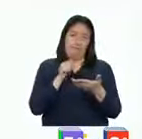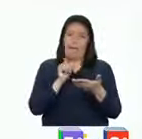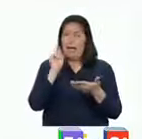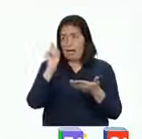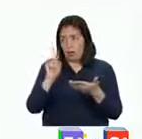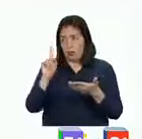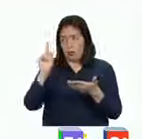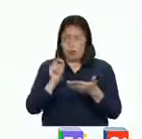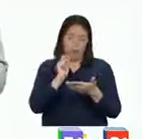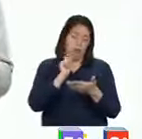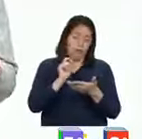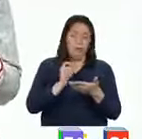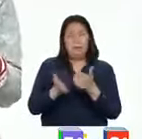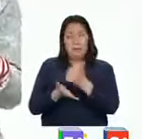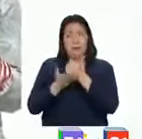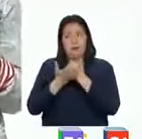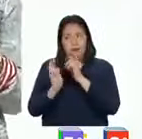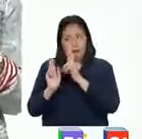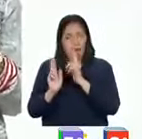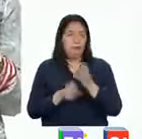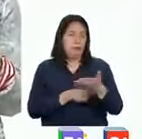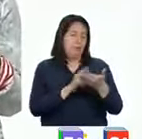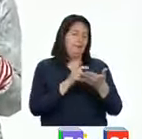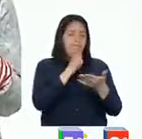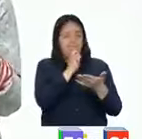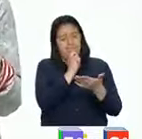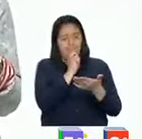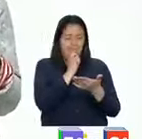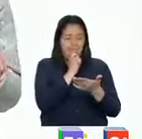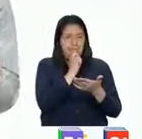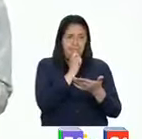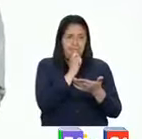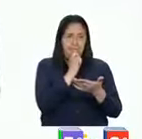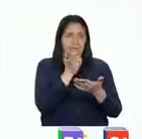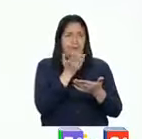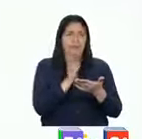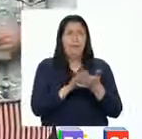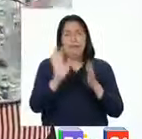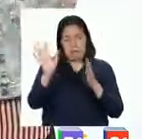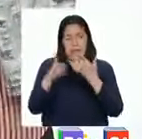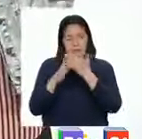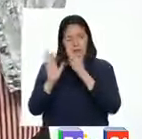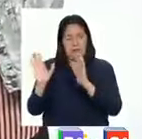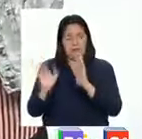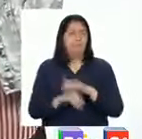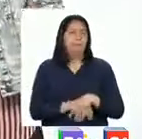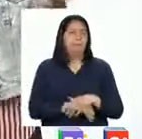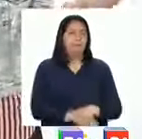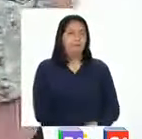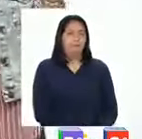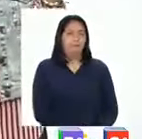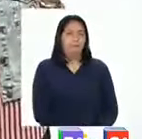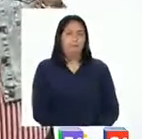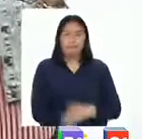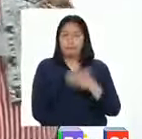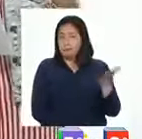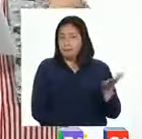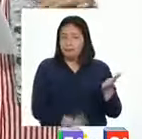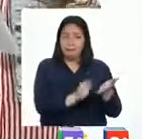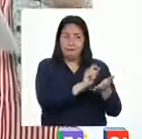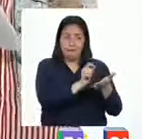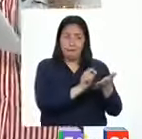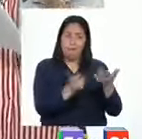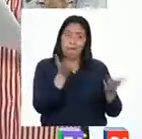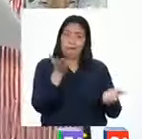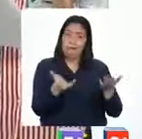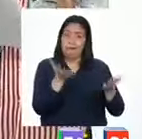algunos apuntes que me podrían ayudar a responder. ¡Mmm, hmm! Voy a compartirlo. El texto puede